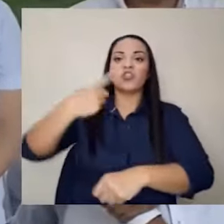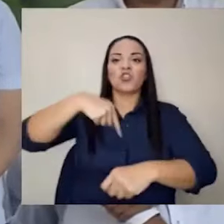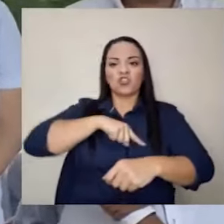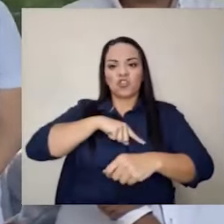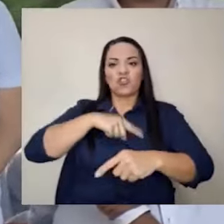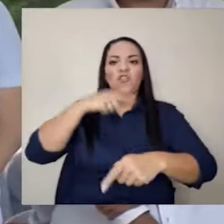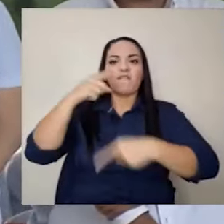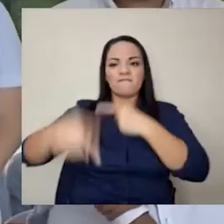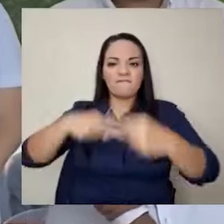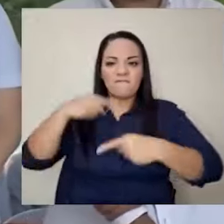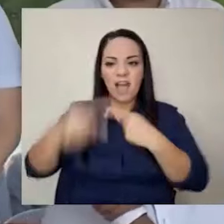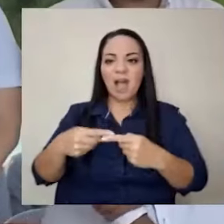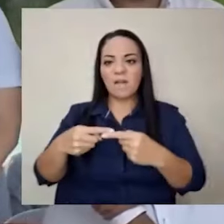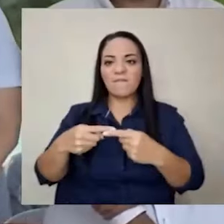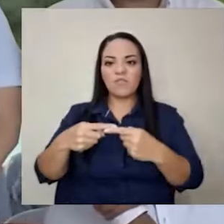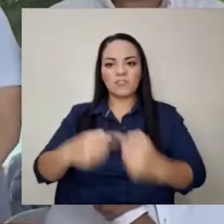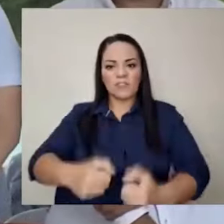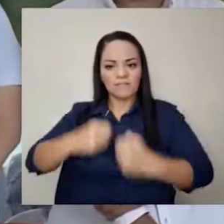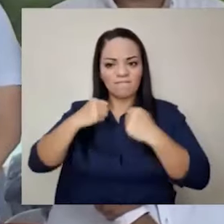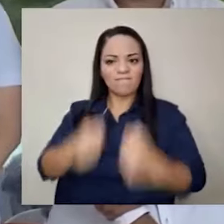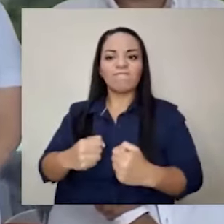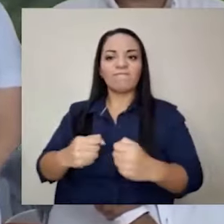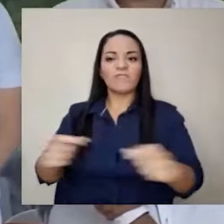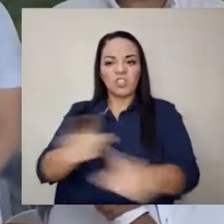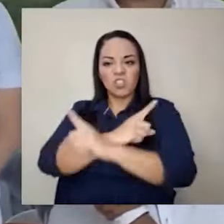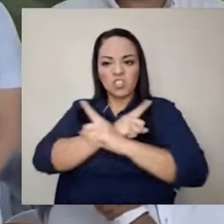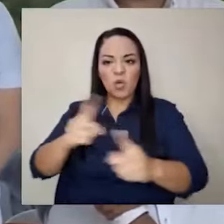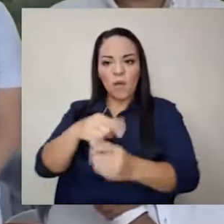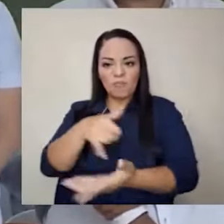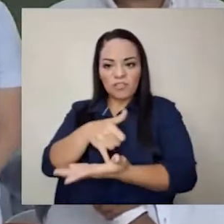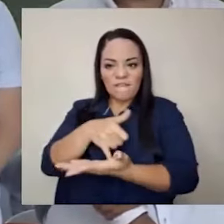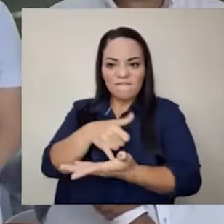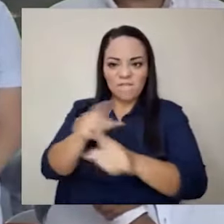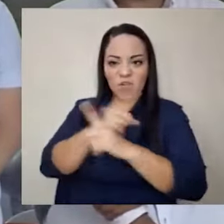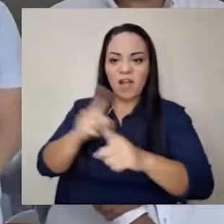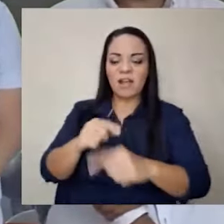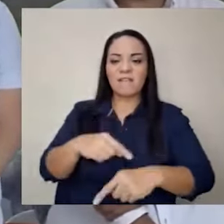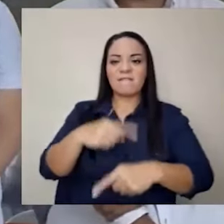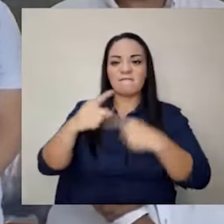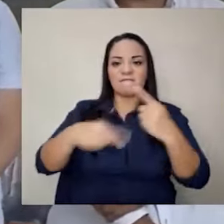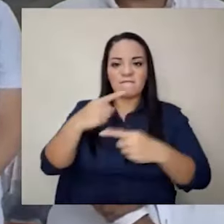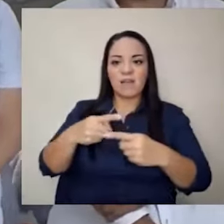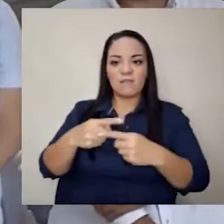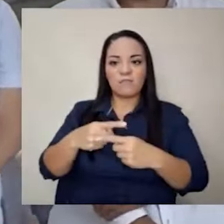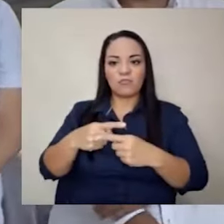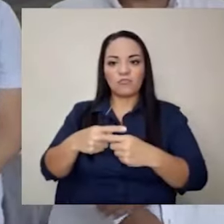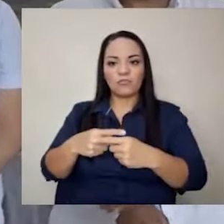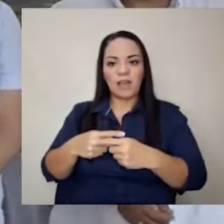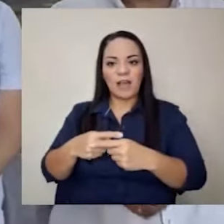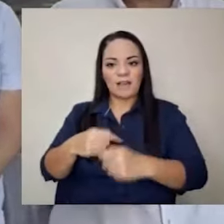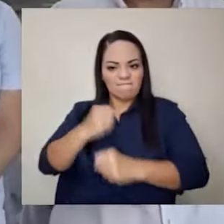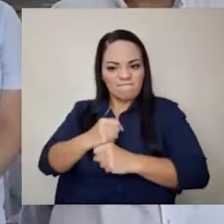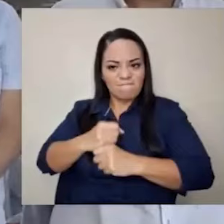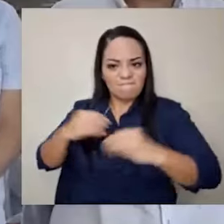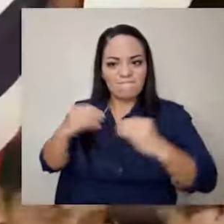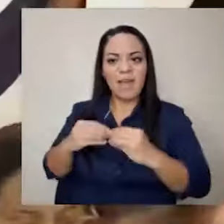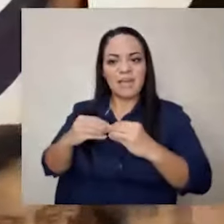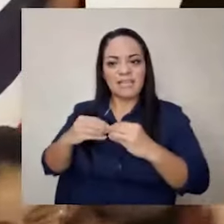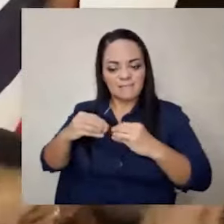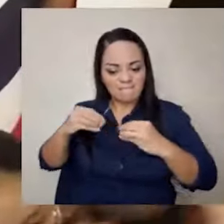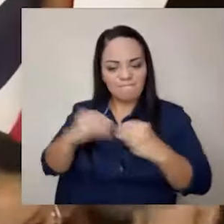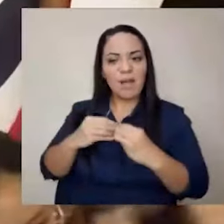tallar y no vamos a aflojar. Y vamos a tallar más, cada vez